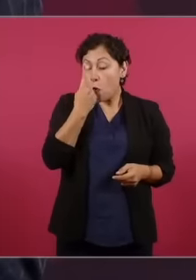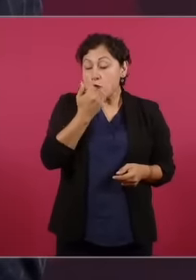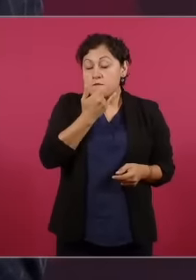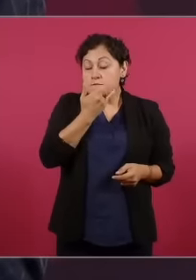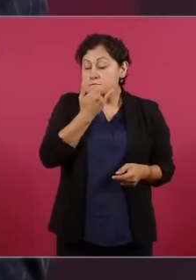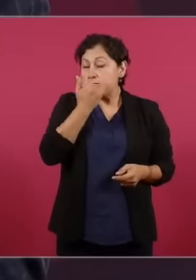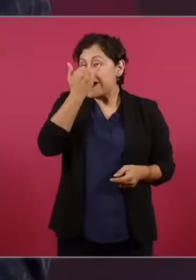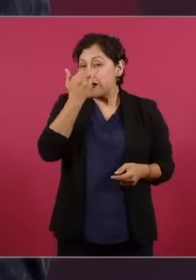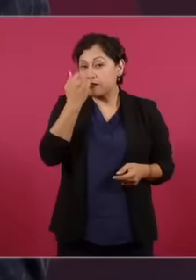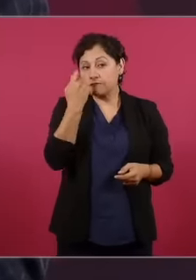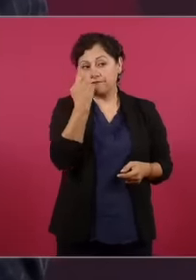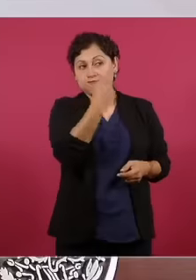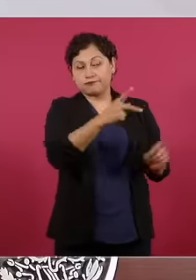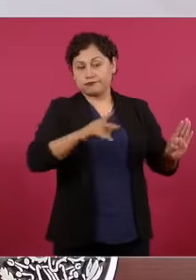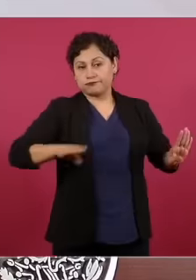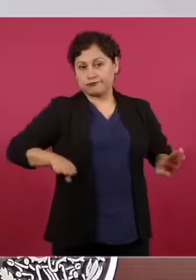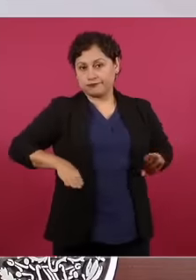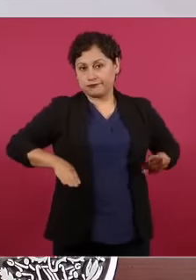conservadurismo